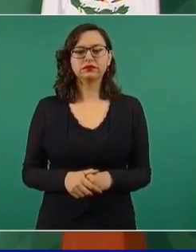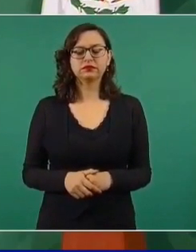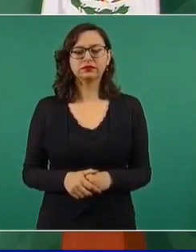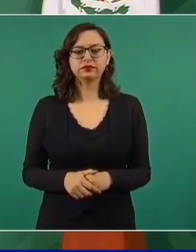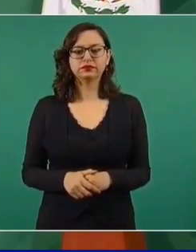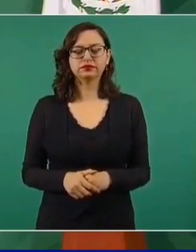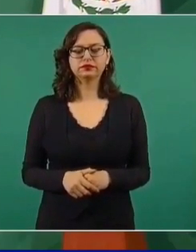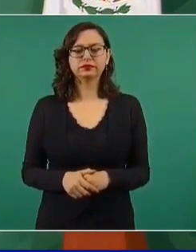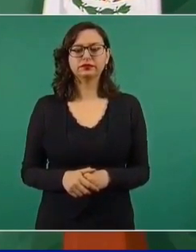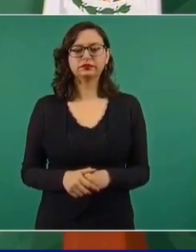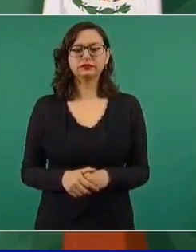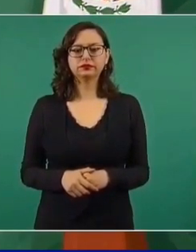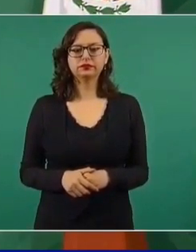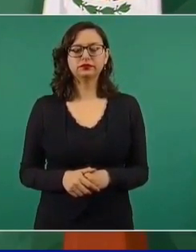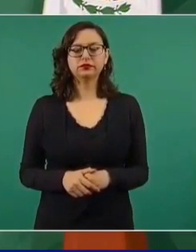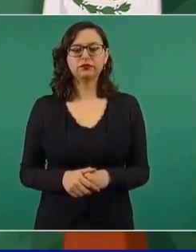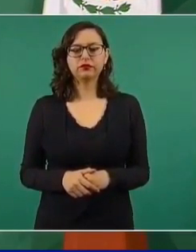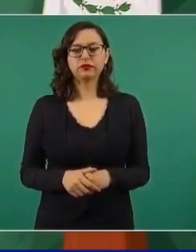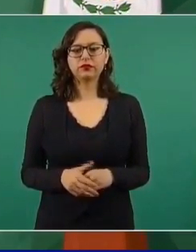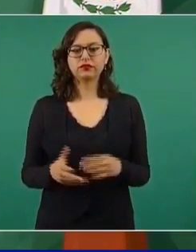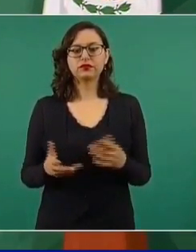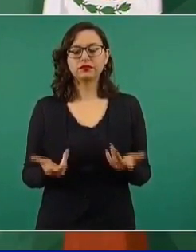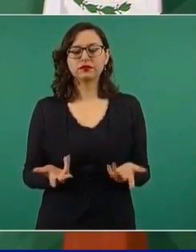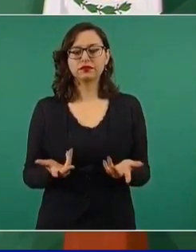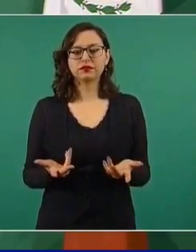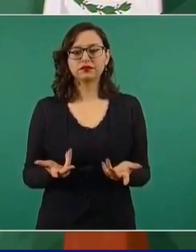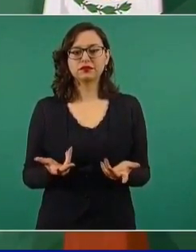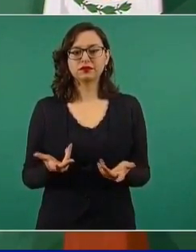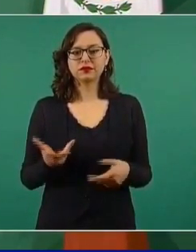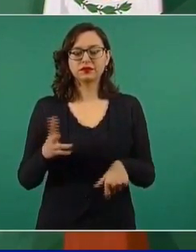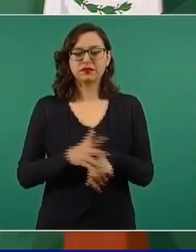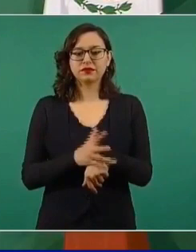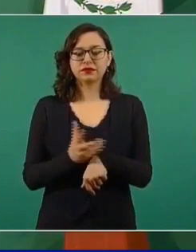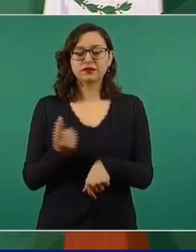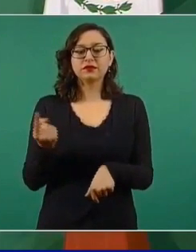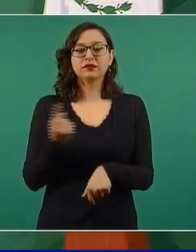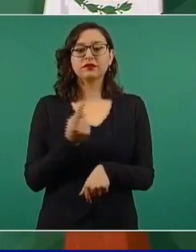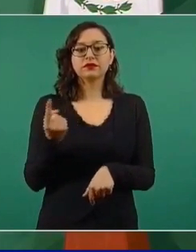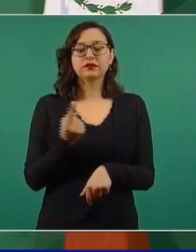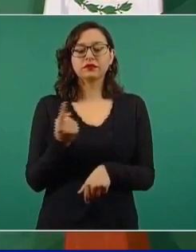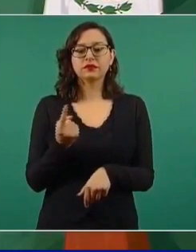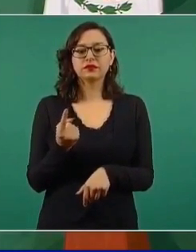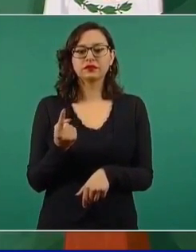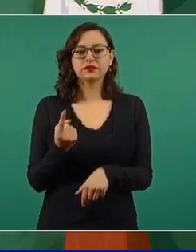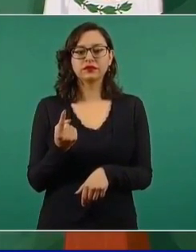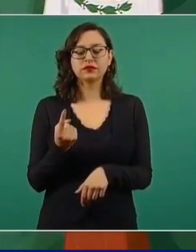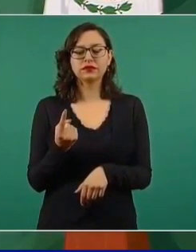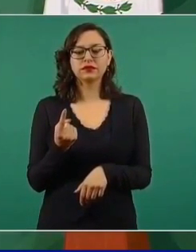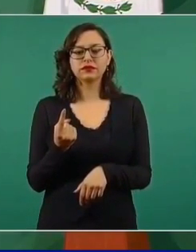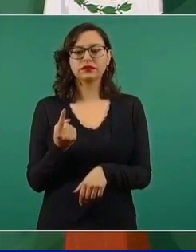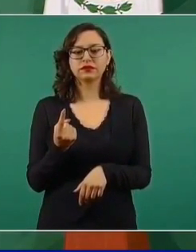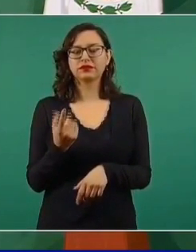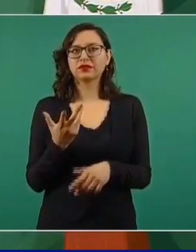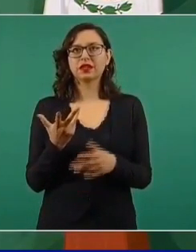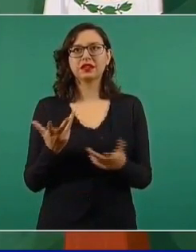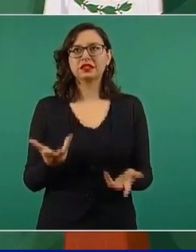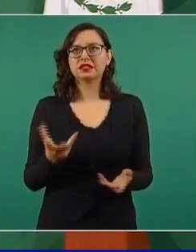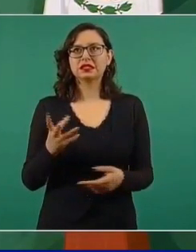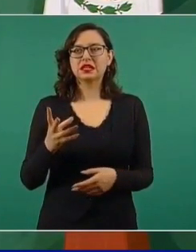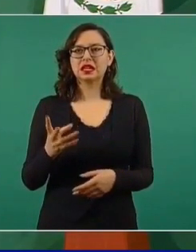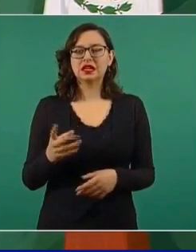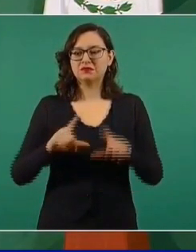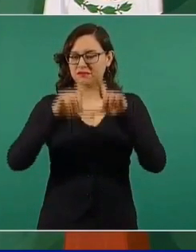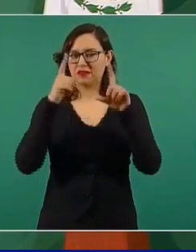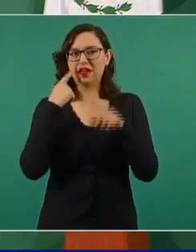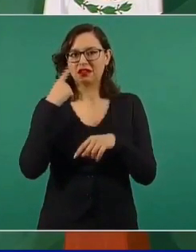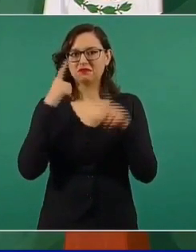Hay dos estados muy liberales por historia y por naturaleza en